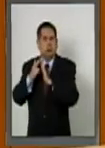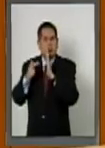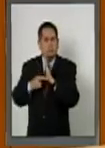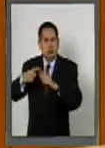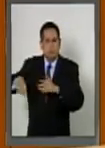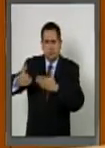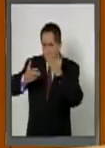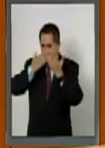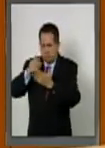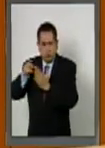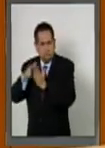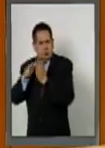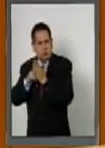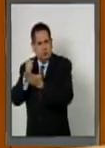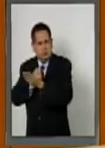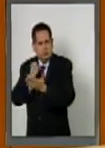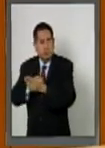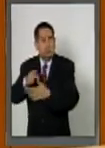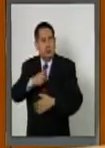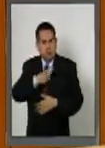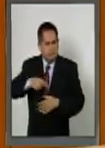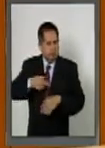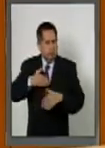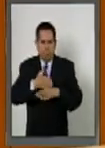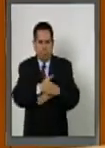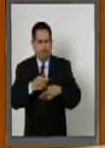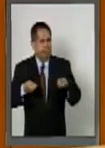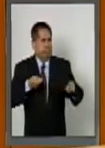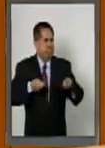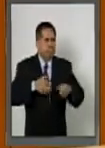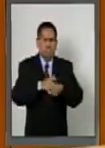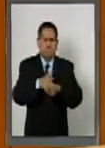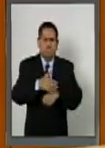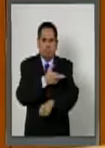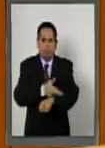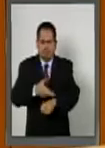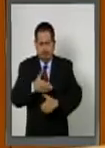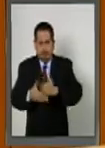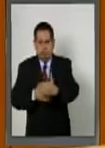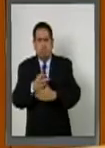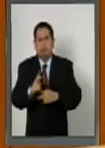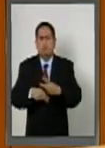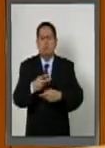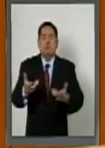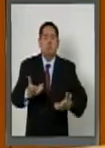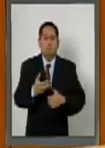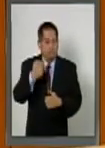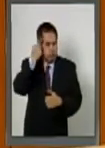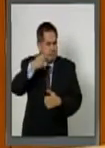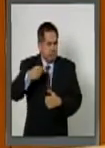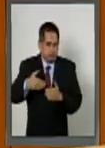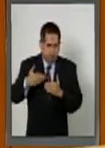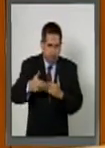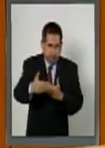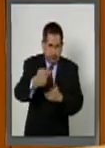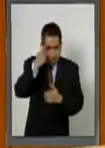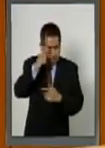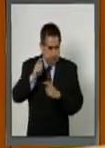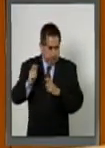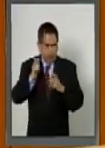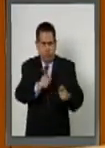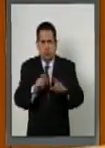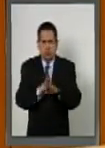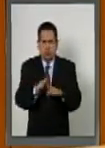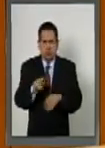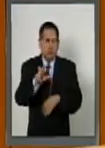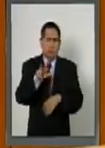Parlamentaria, que es la que debe regular cuál es el procedimiento que se tiene que llevar a cabo tanto para aplicar el